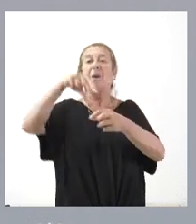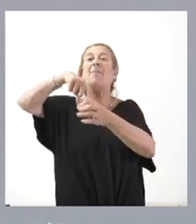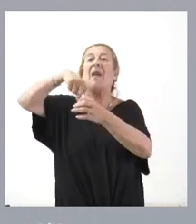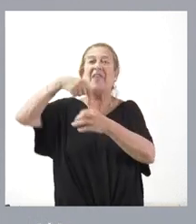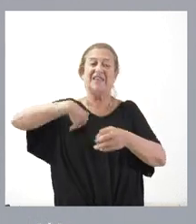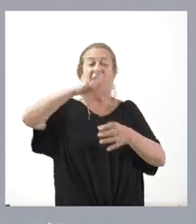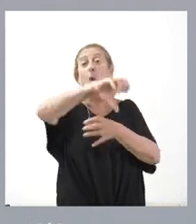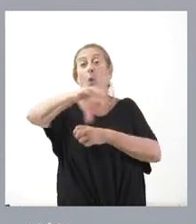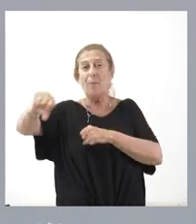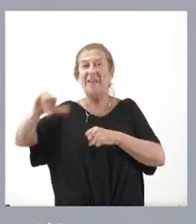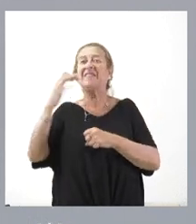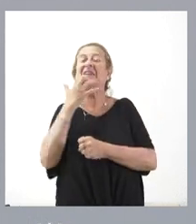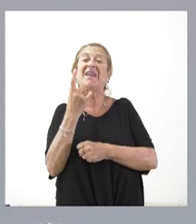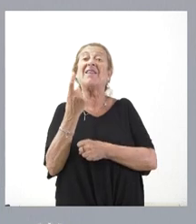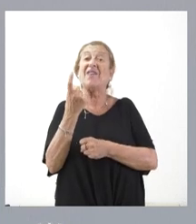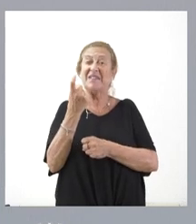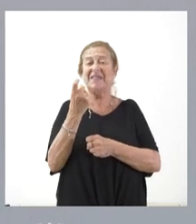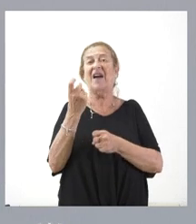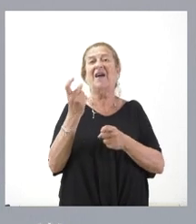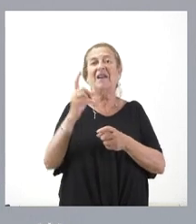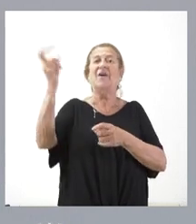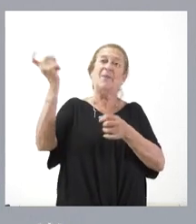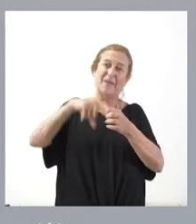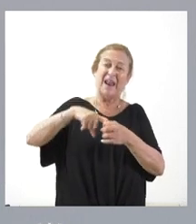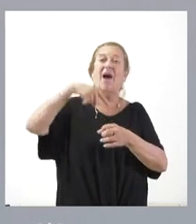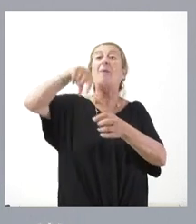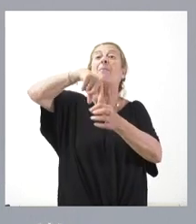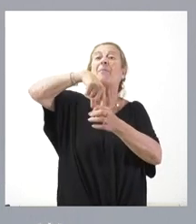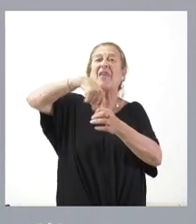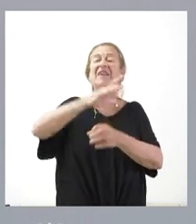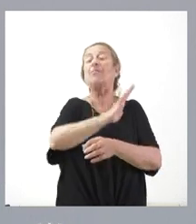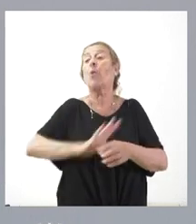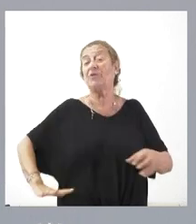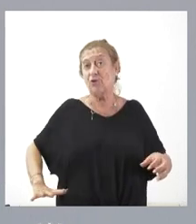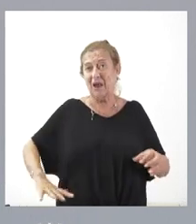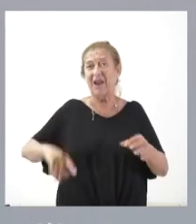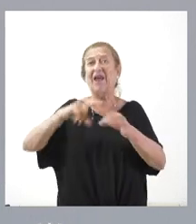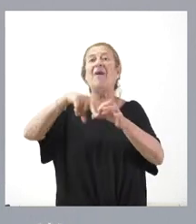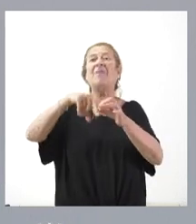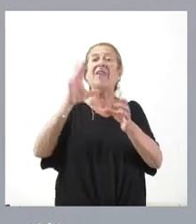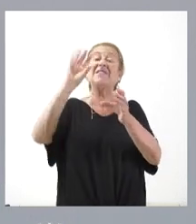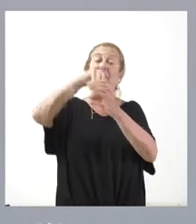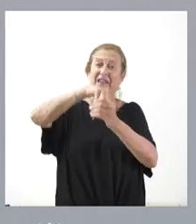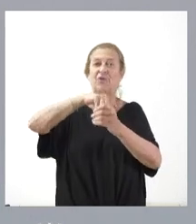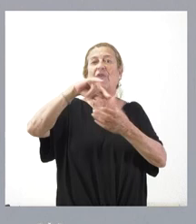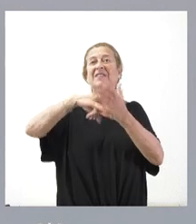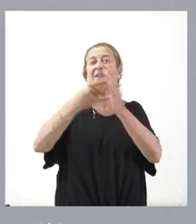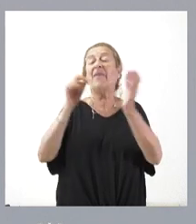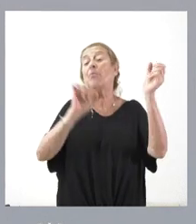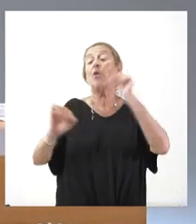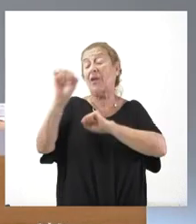ocupadas y, si es necesario, se incorporarán en plazas provisionalmente, en plazas dentro del sistema de protección.